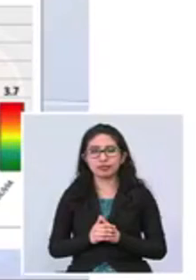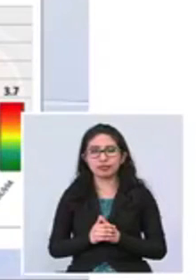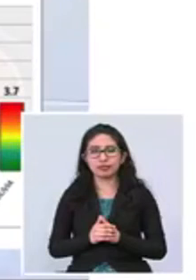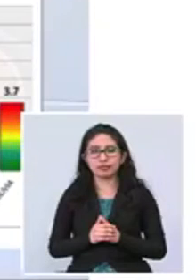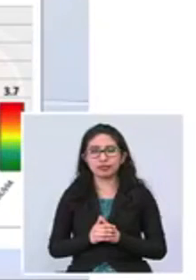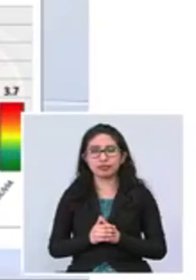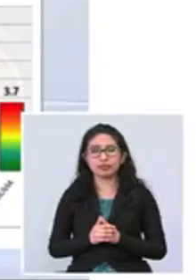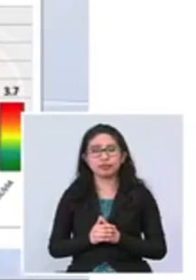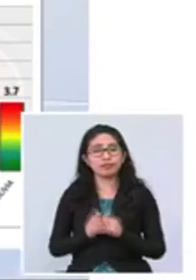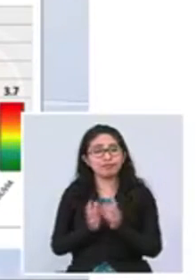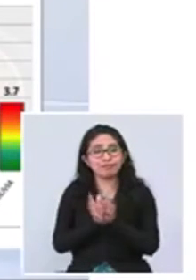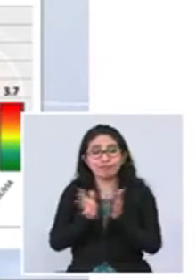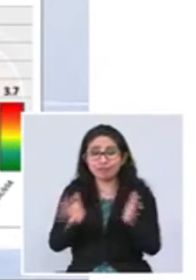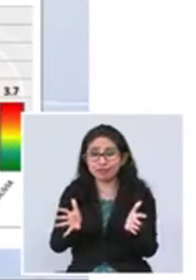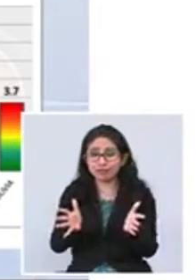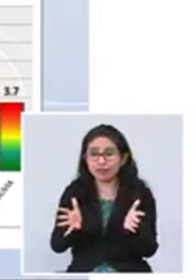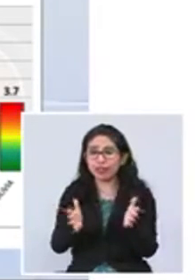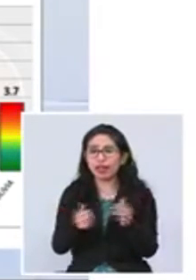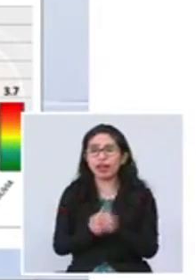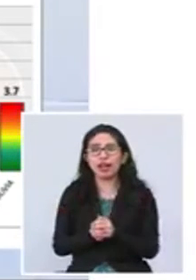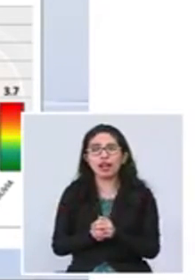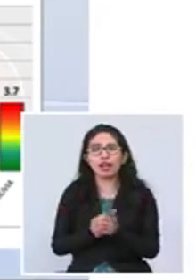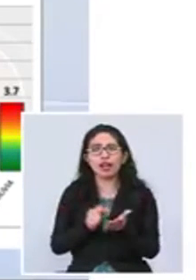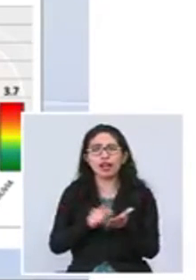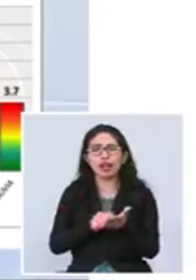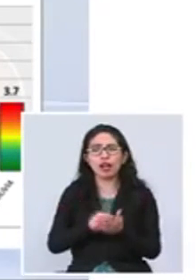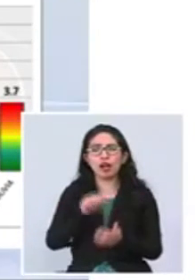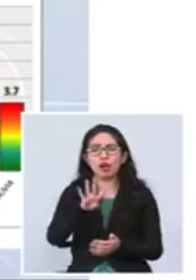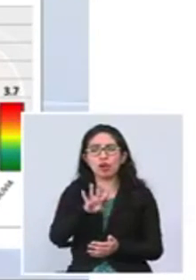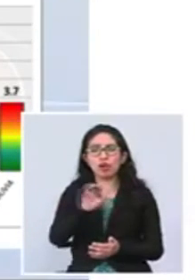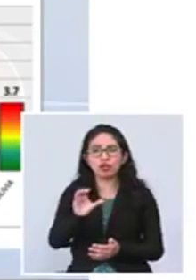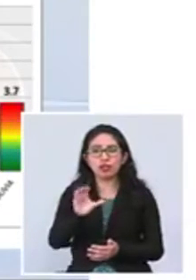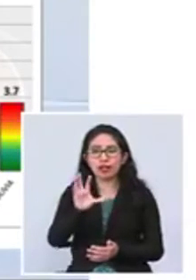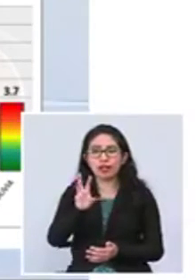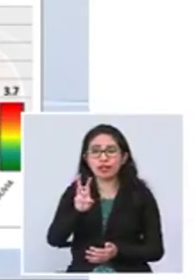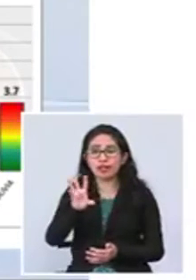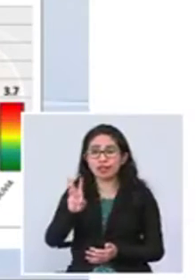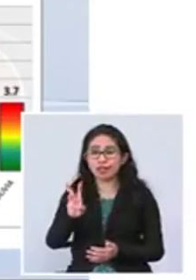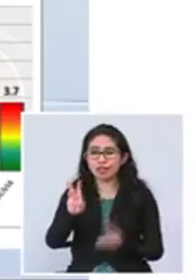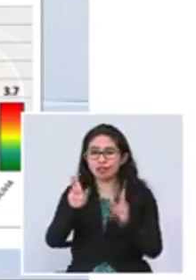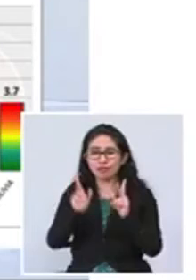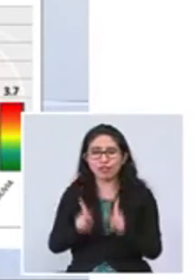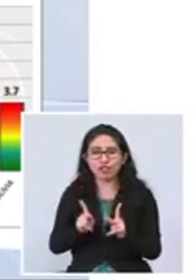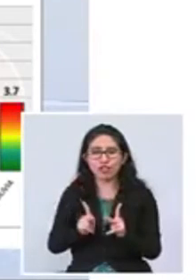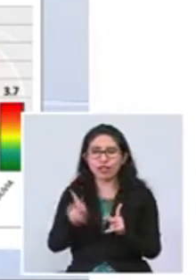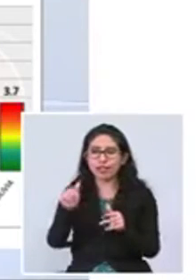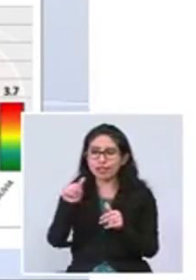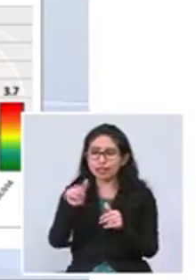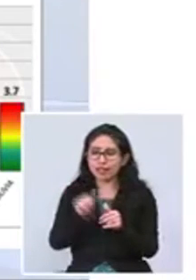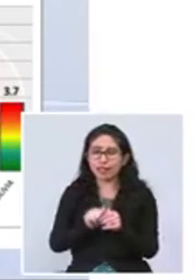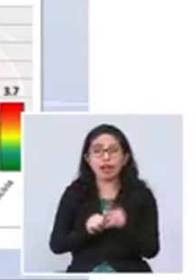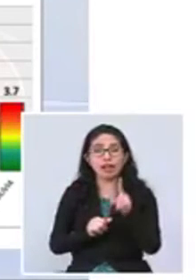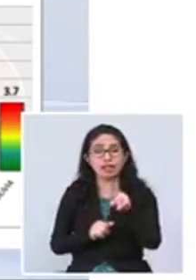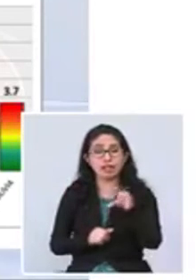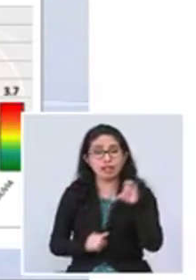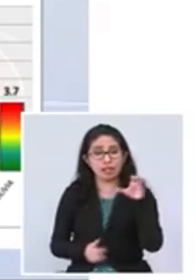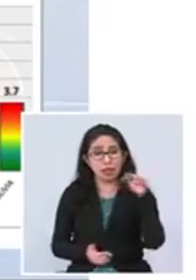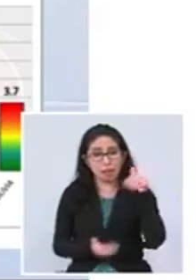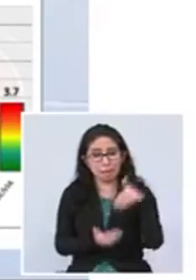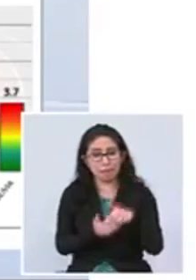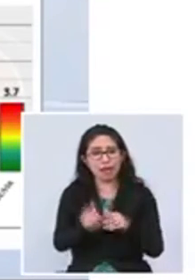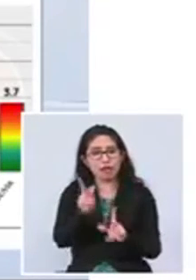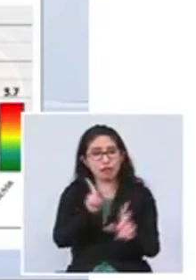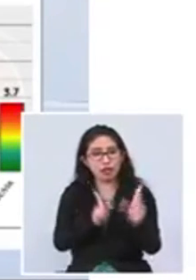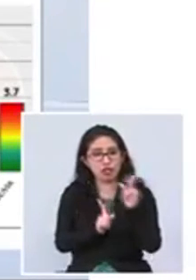En general, la incidencia acumulada de COVID es de 466 contagiados por cada 100.000 personas y los